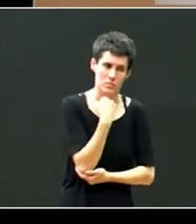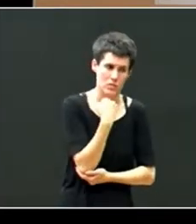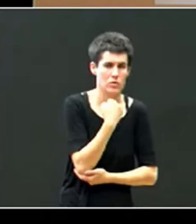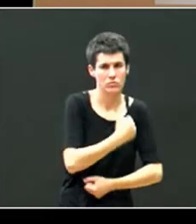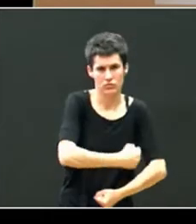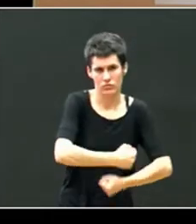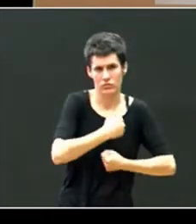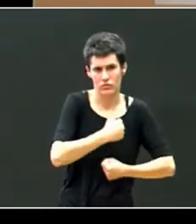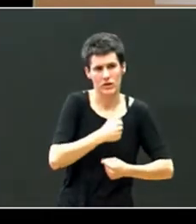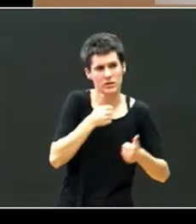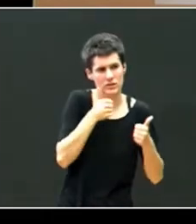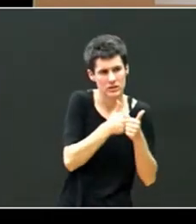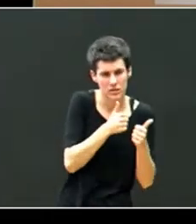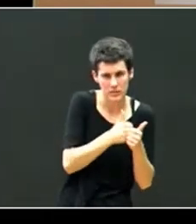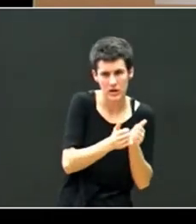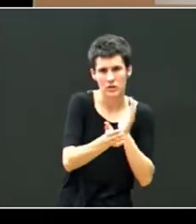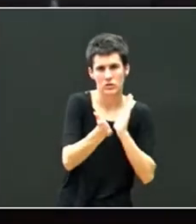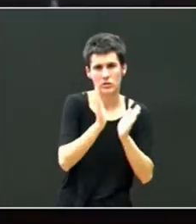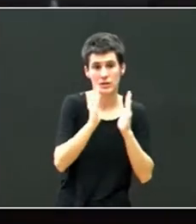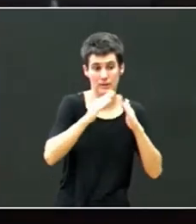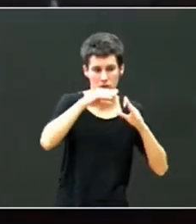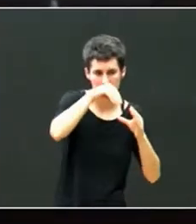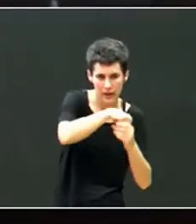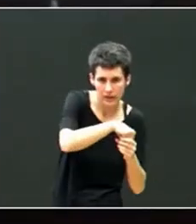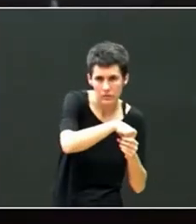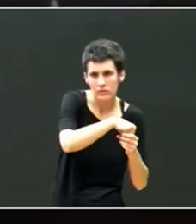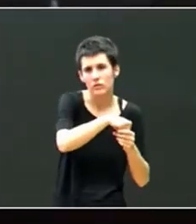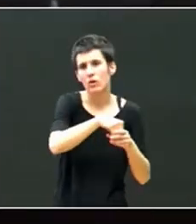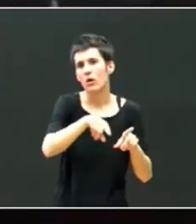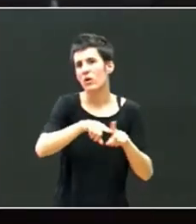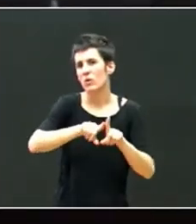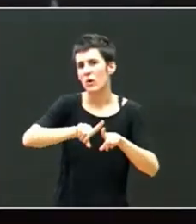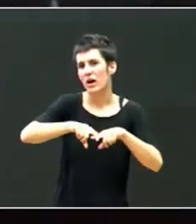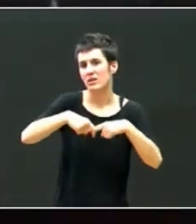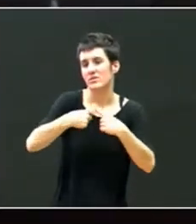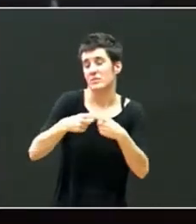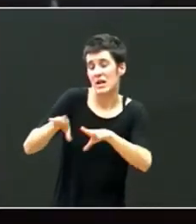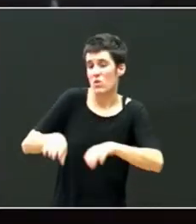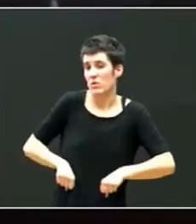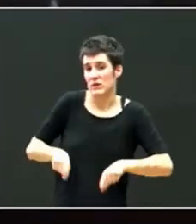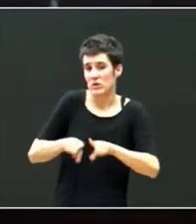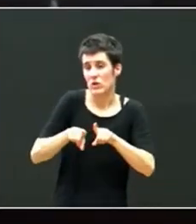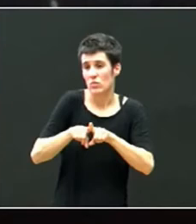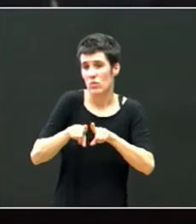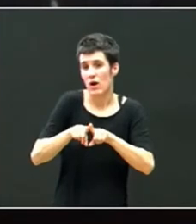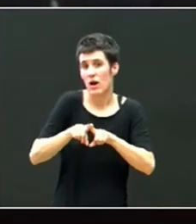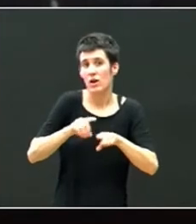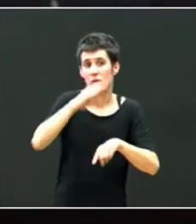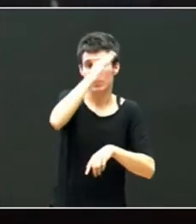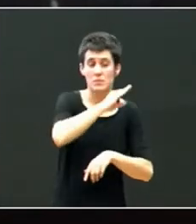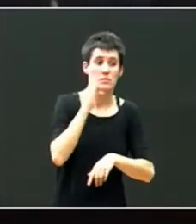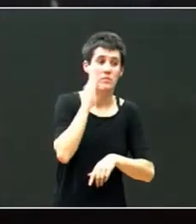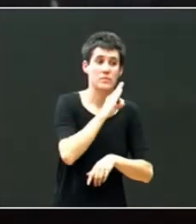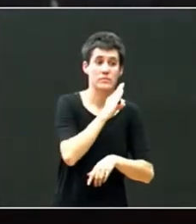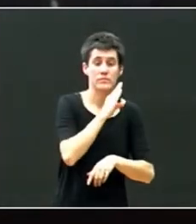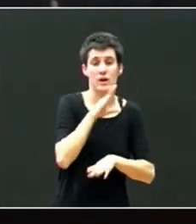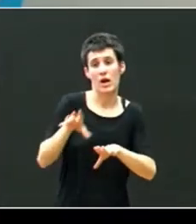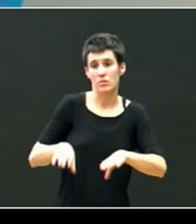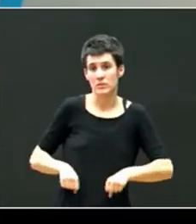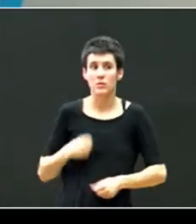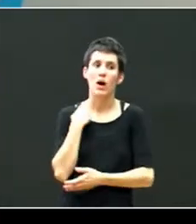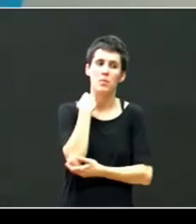mediante seguimiento tratamiento en un domicilio como se hace en acogimiento familiar los grupos de apoyo a padres y madres adoptivos que ya los hay